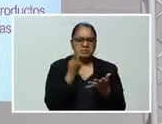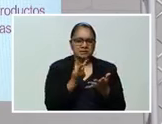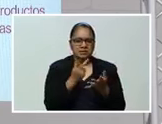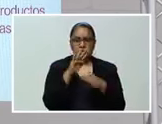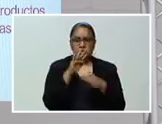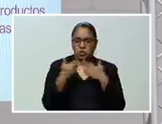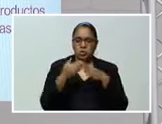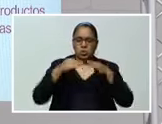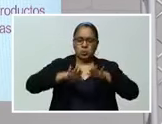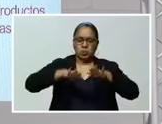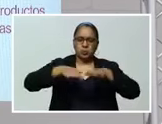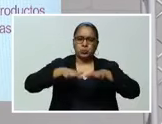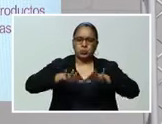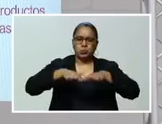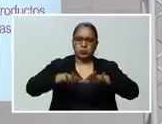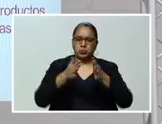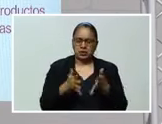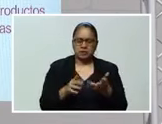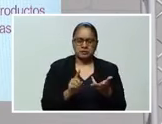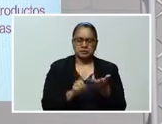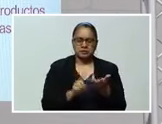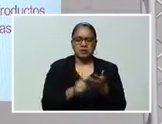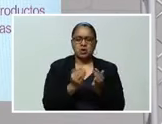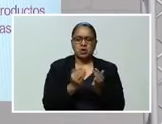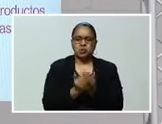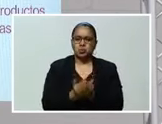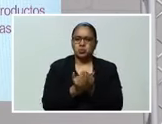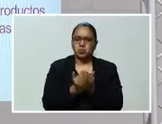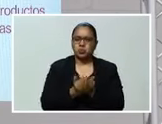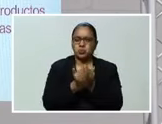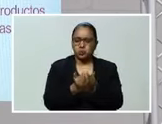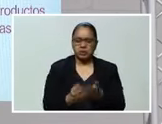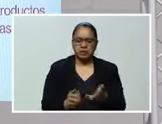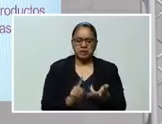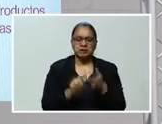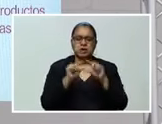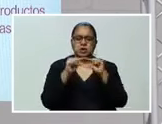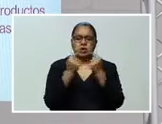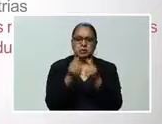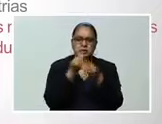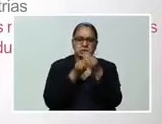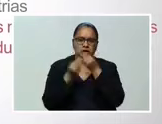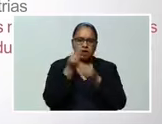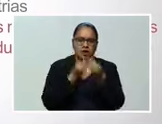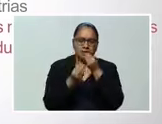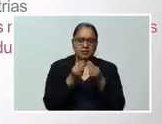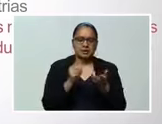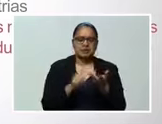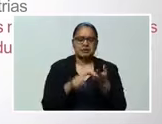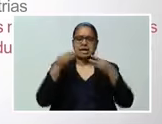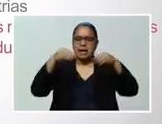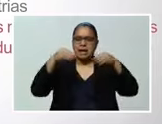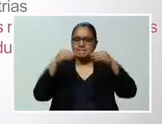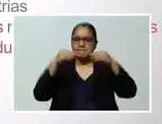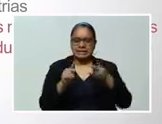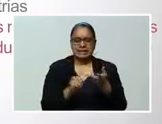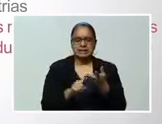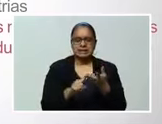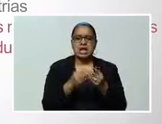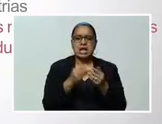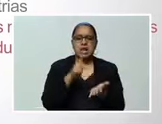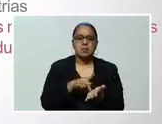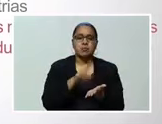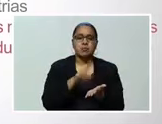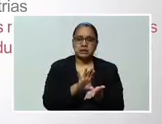industria de la maquila Servicios marítimos Los productos alimentarios Las importaciones Más del 85